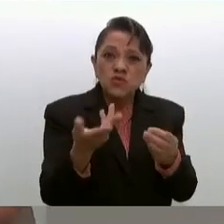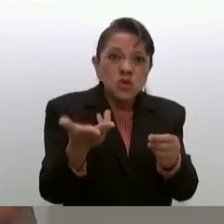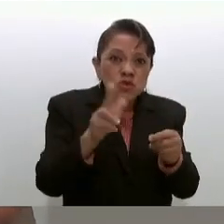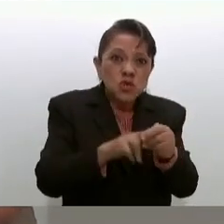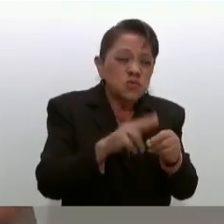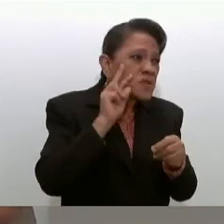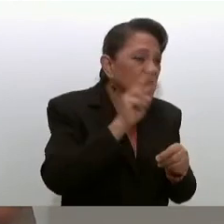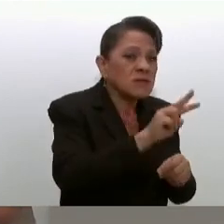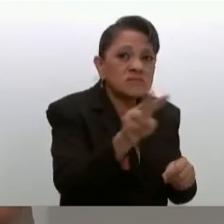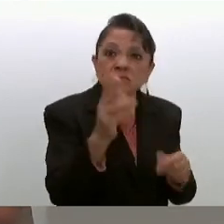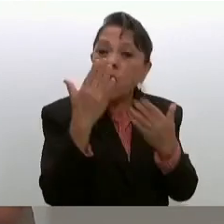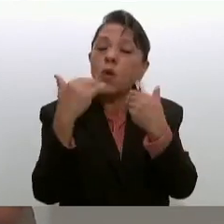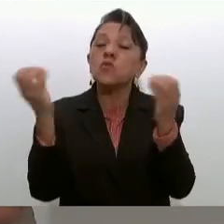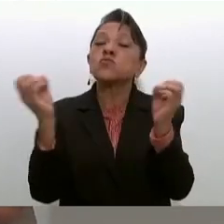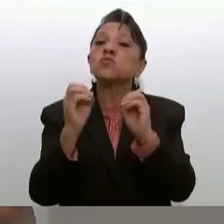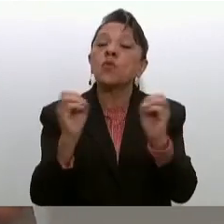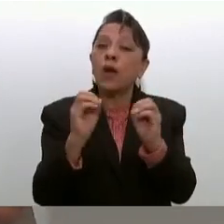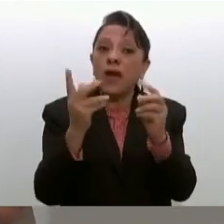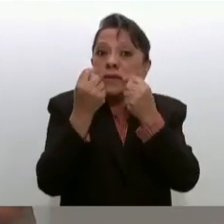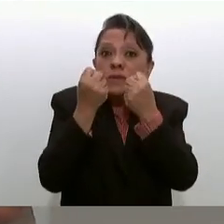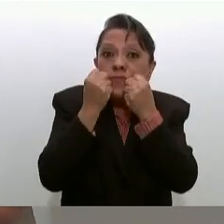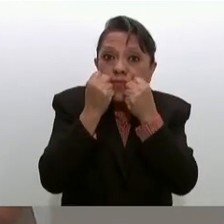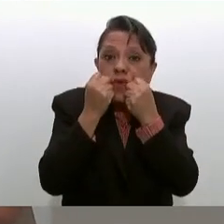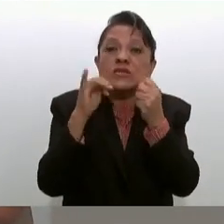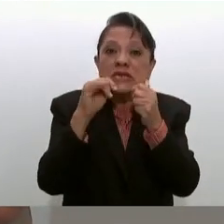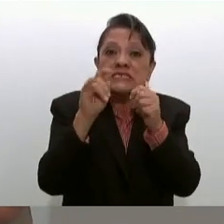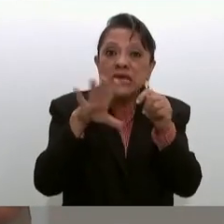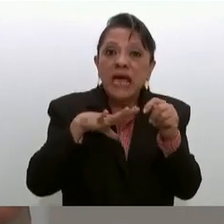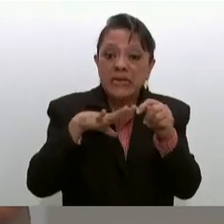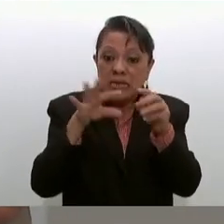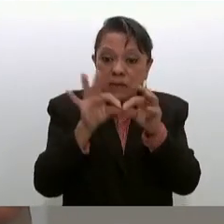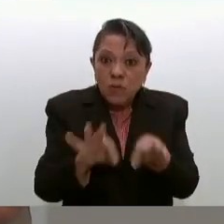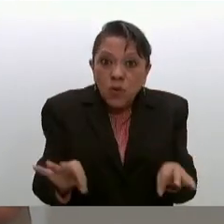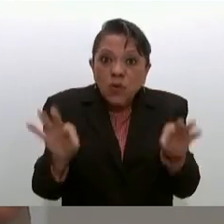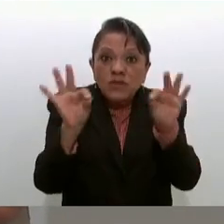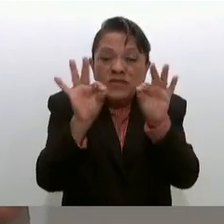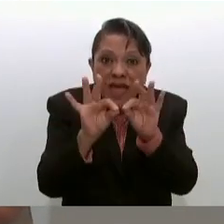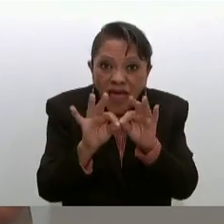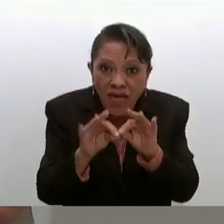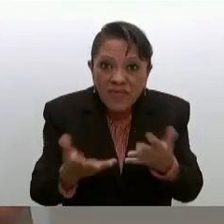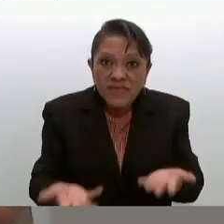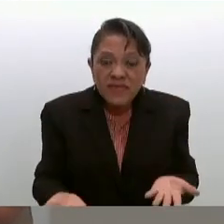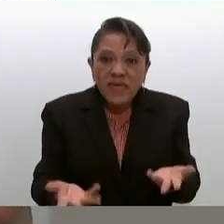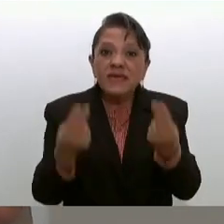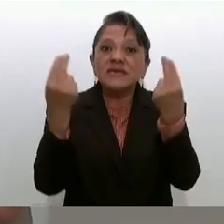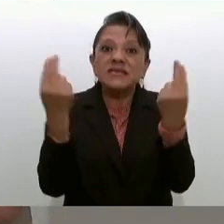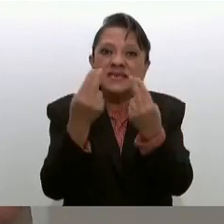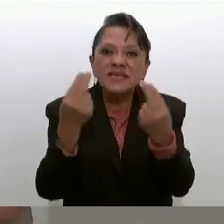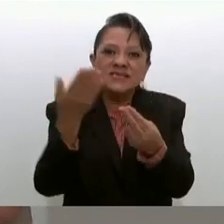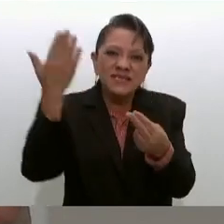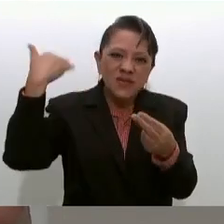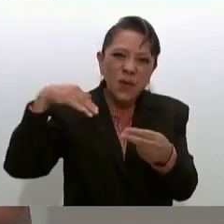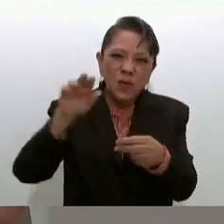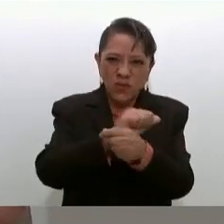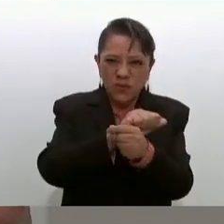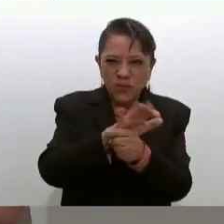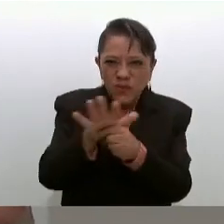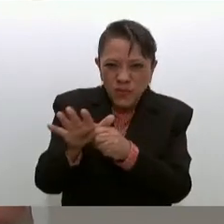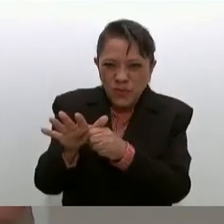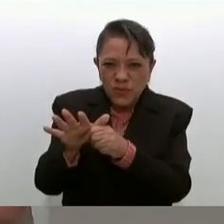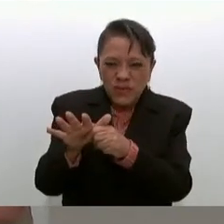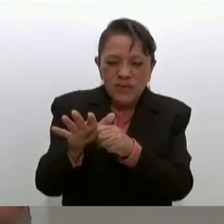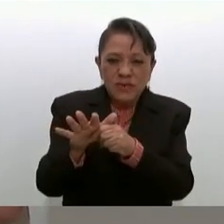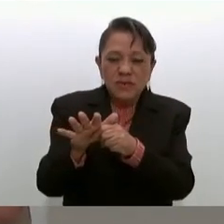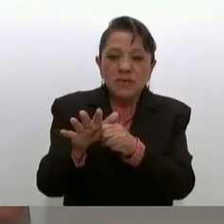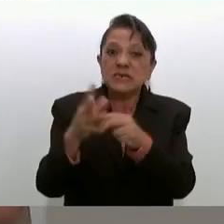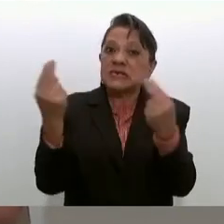visitado no se tiene a pesar de la importancia y la necesidad mostrada durante los días asiagos de la